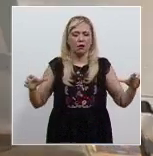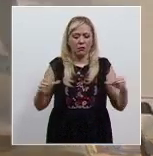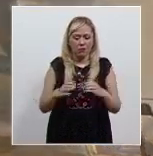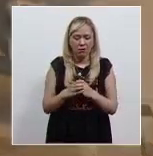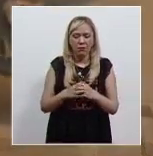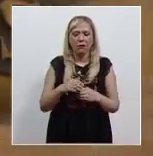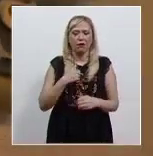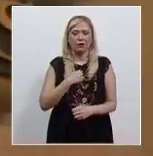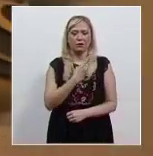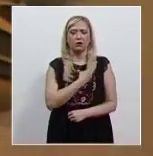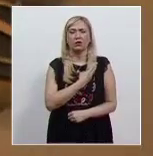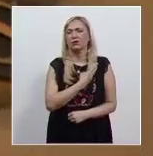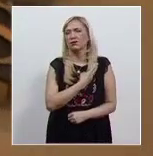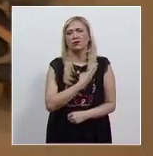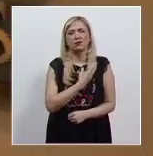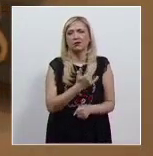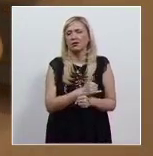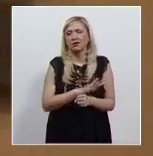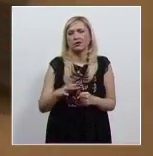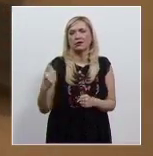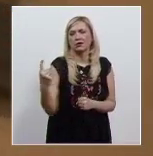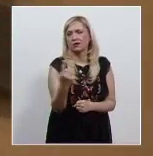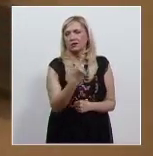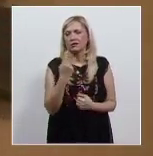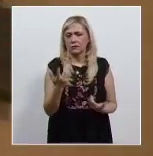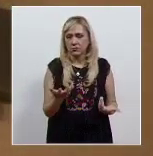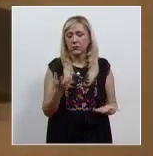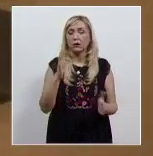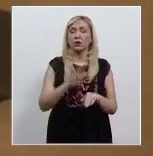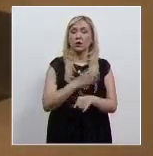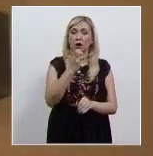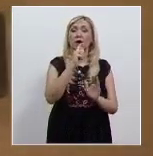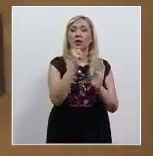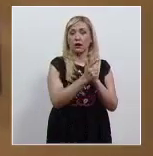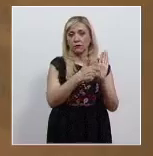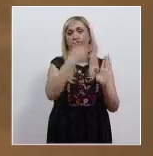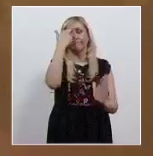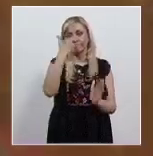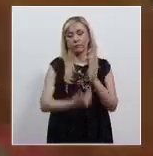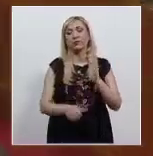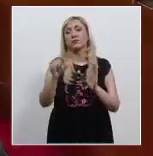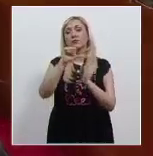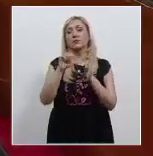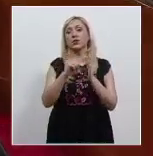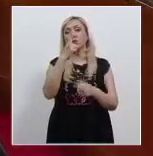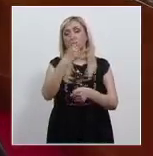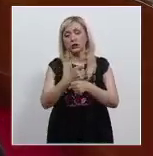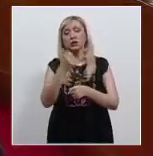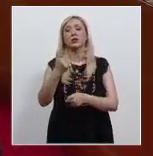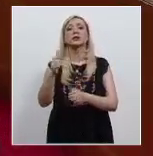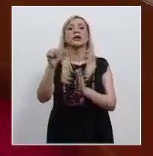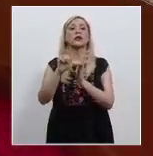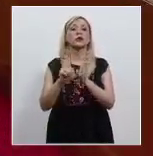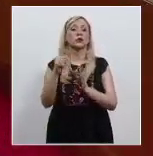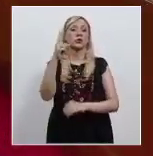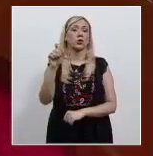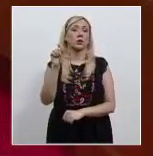desarrollo de una familia. De ahí que dicha disposición viola los artículos primero y ciento veintitrés